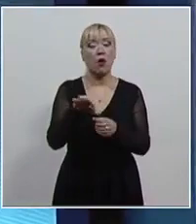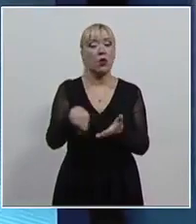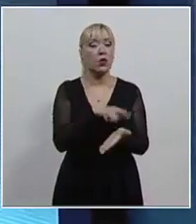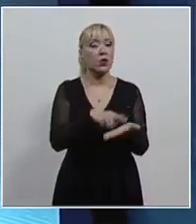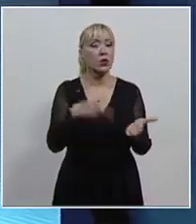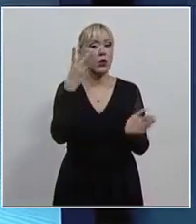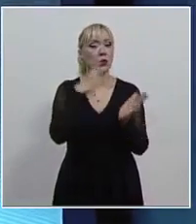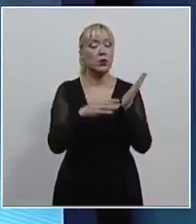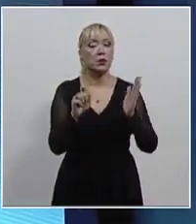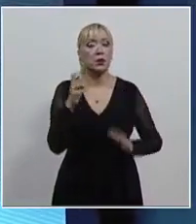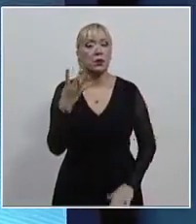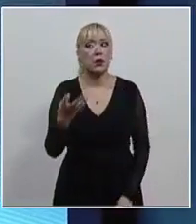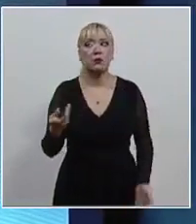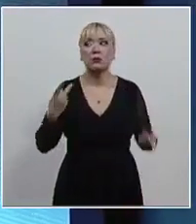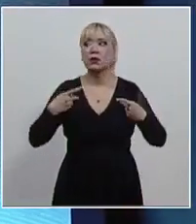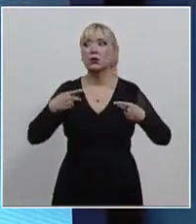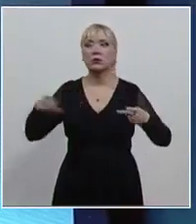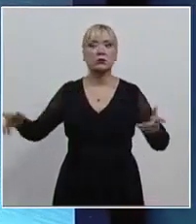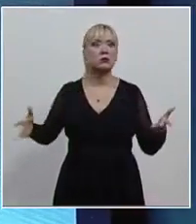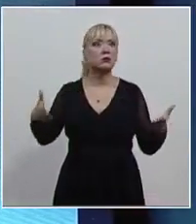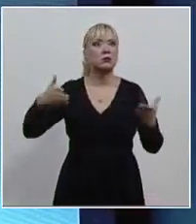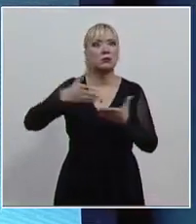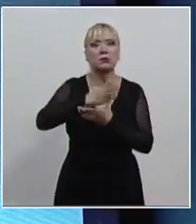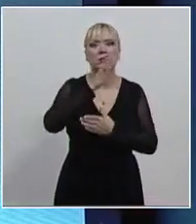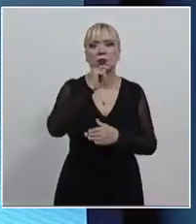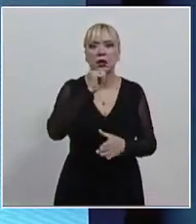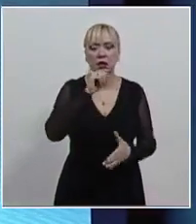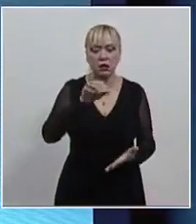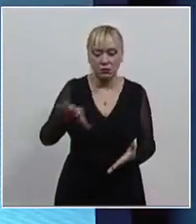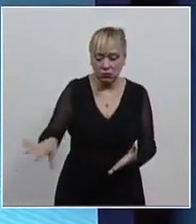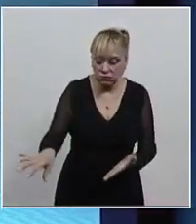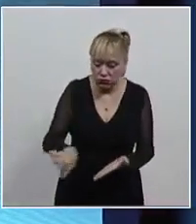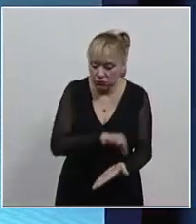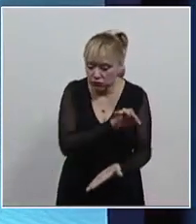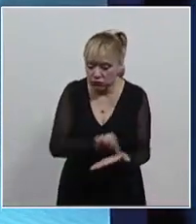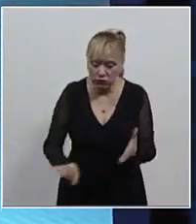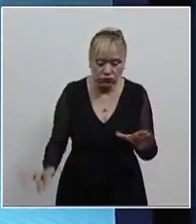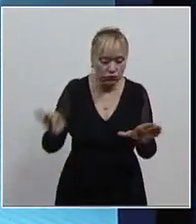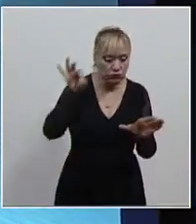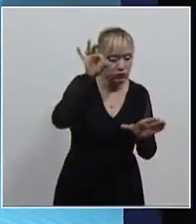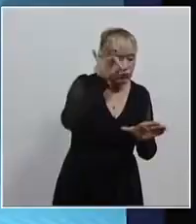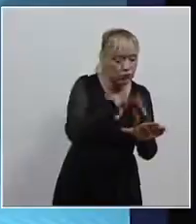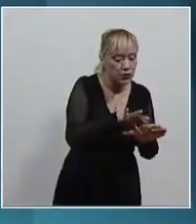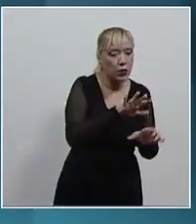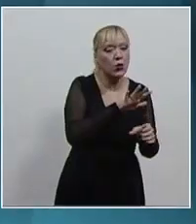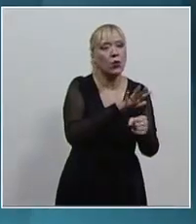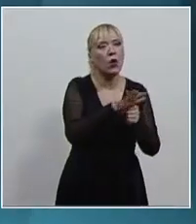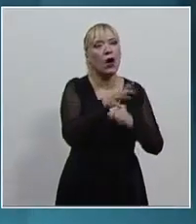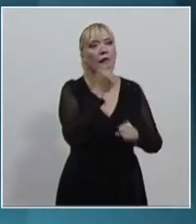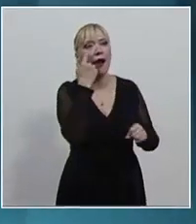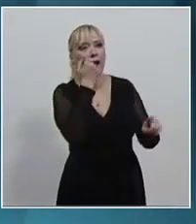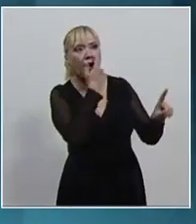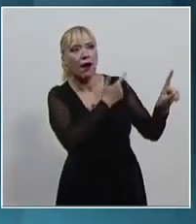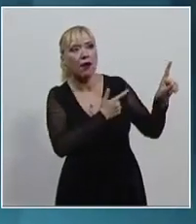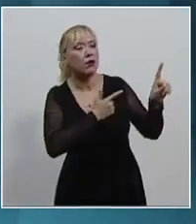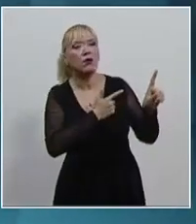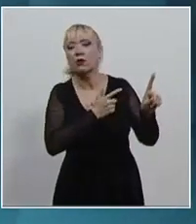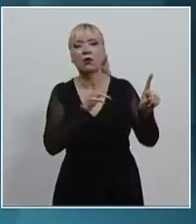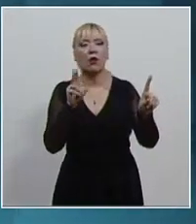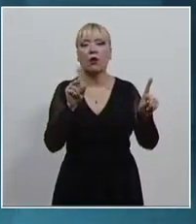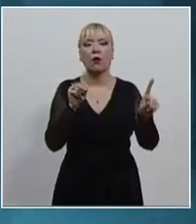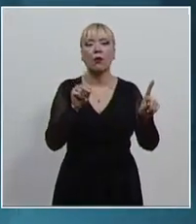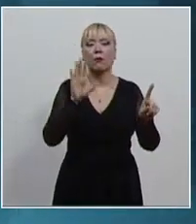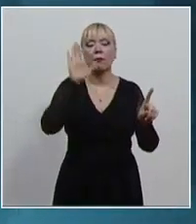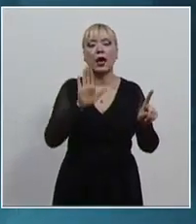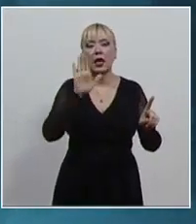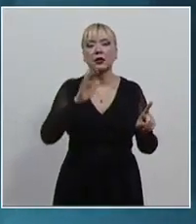la ciudadanía no asista a las urnas para elegir una mejor opción de gobierno, sino para votar desde el revanchismo y la polarización, expresó